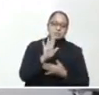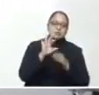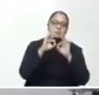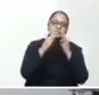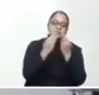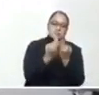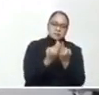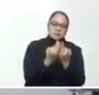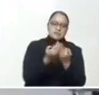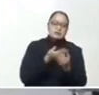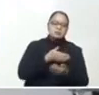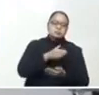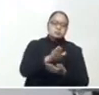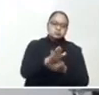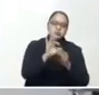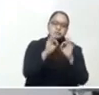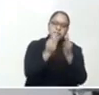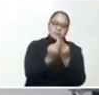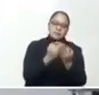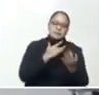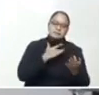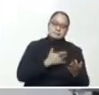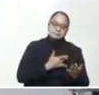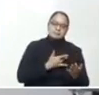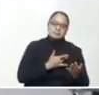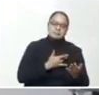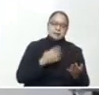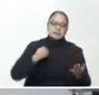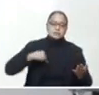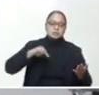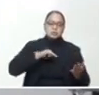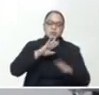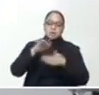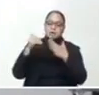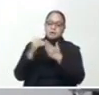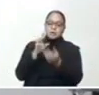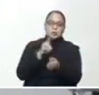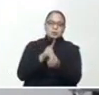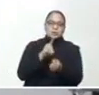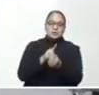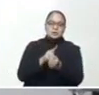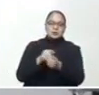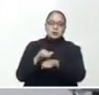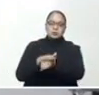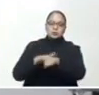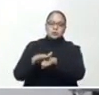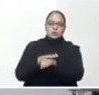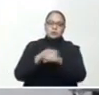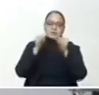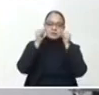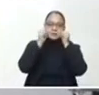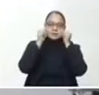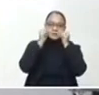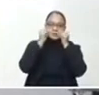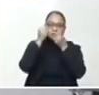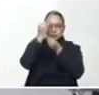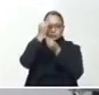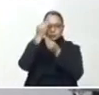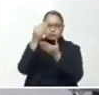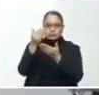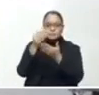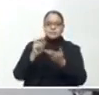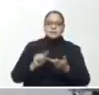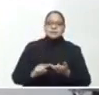paciente. A los medios de comunicación de todas las plataformas, exhortamos a mantener la prudencia en la